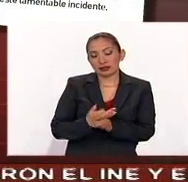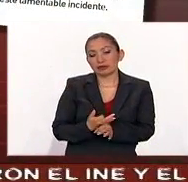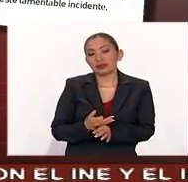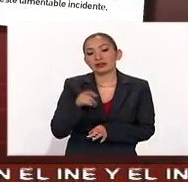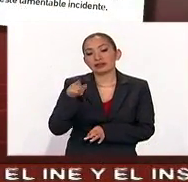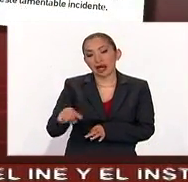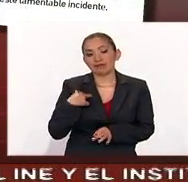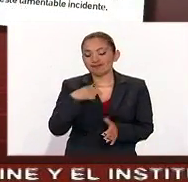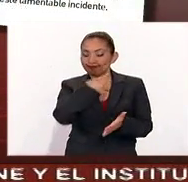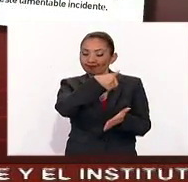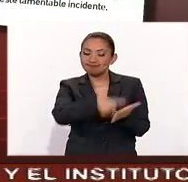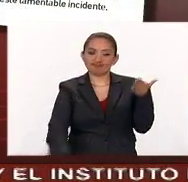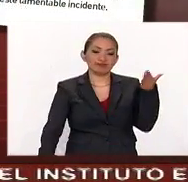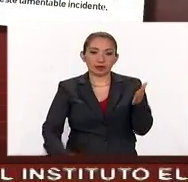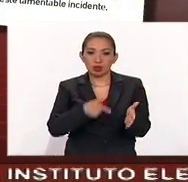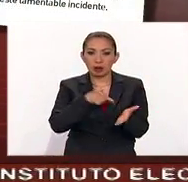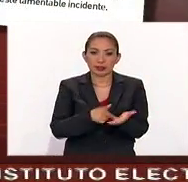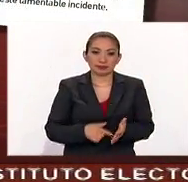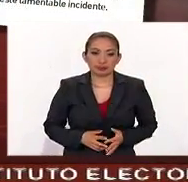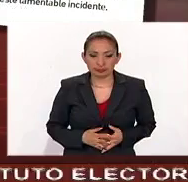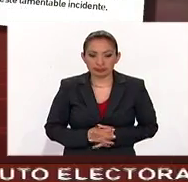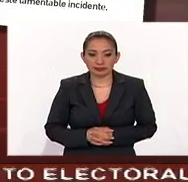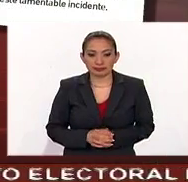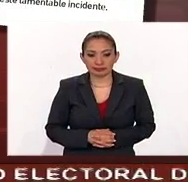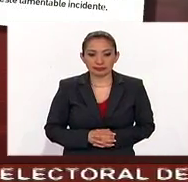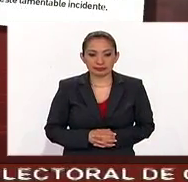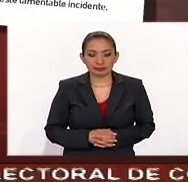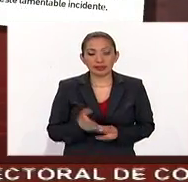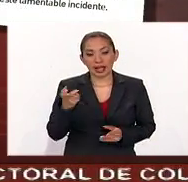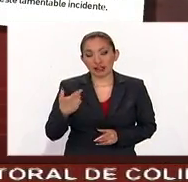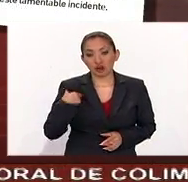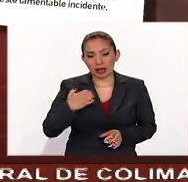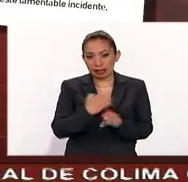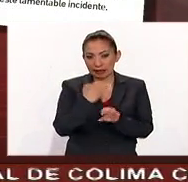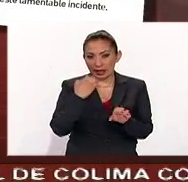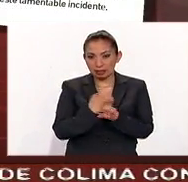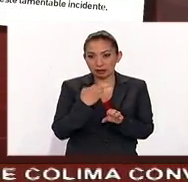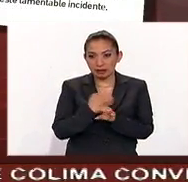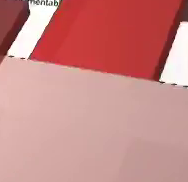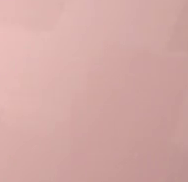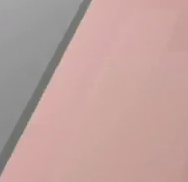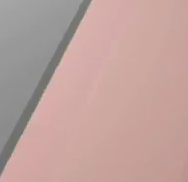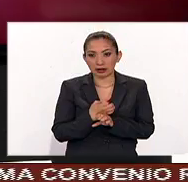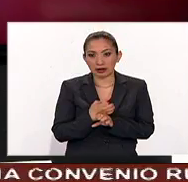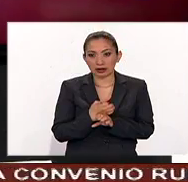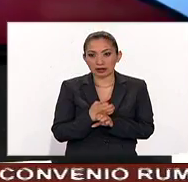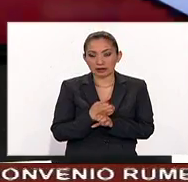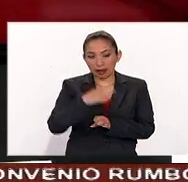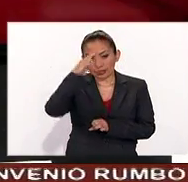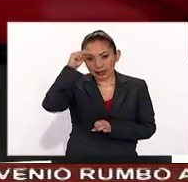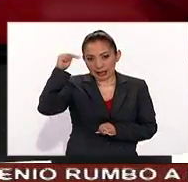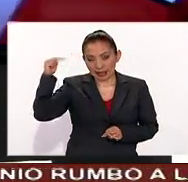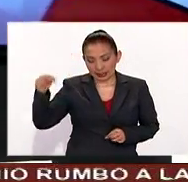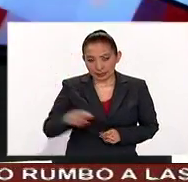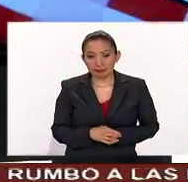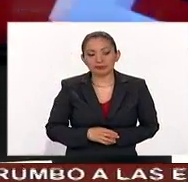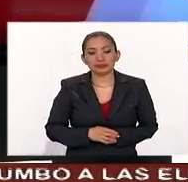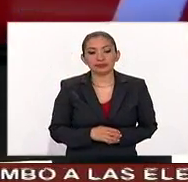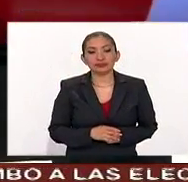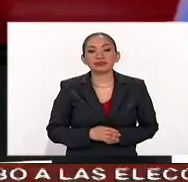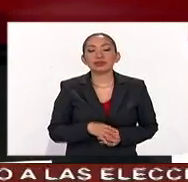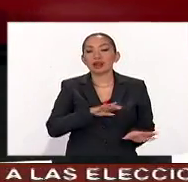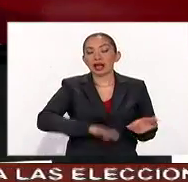que aseguraron el inmueble. Así es, esto en el estado de Nayarit fue lo ocurrido. Perdón, Nayarit. Así es, Pati.